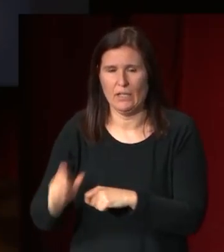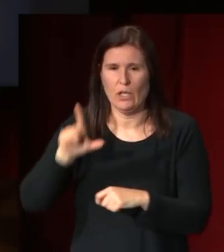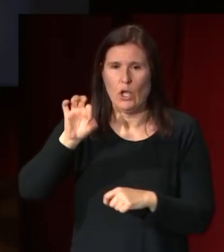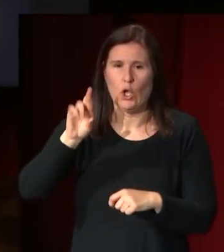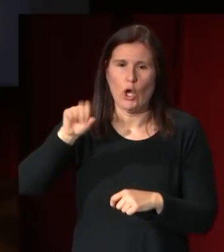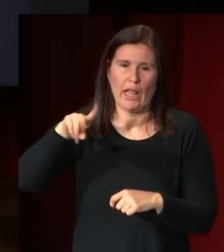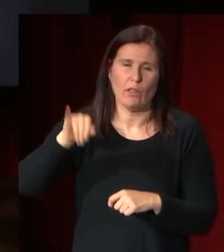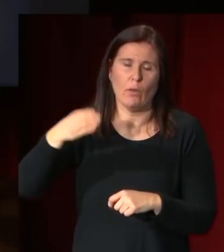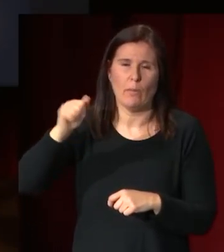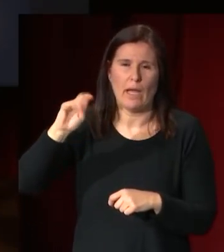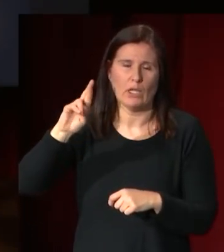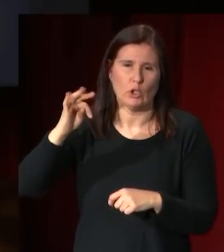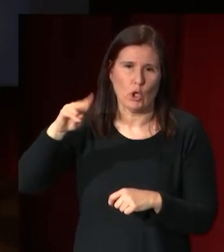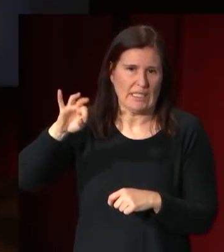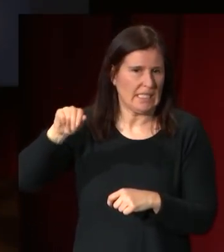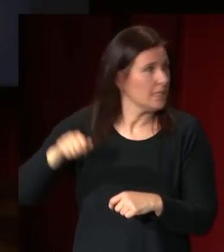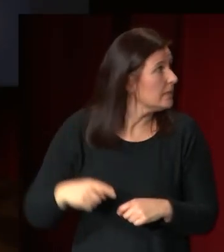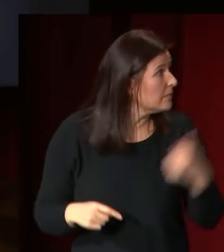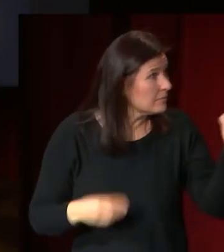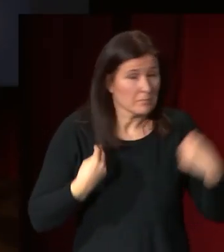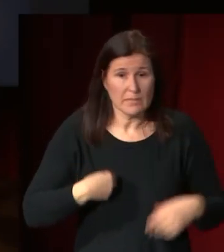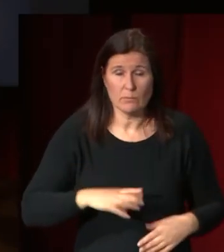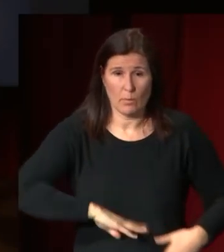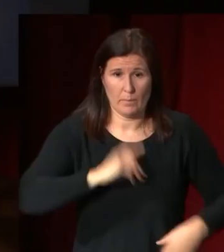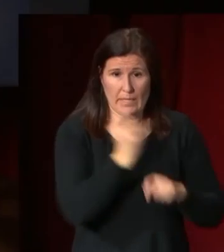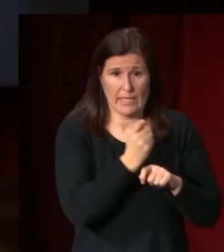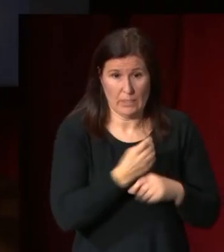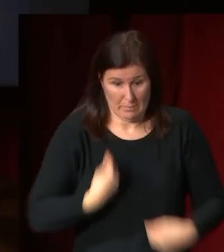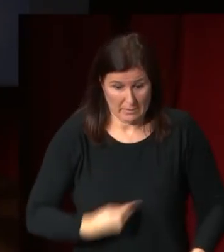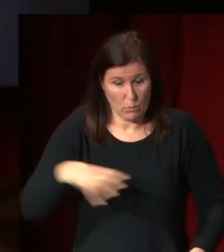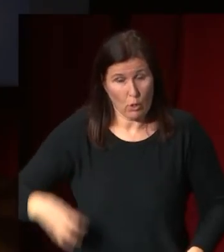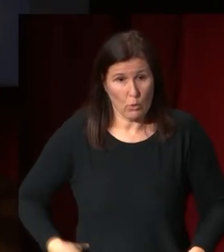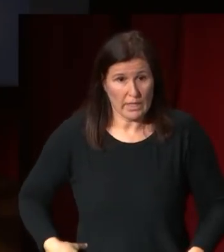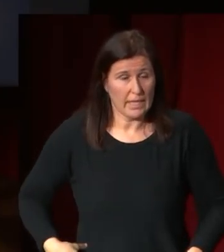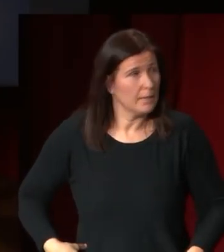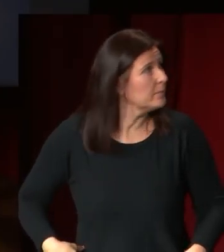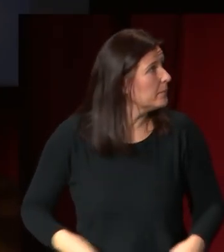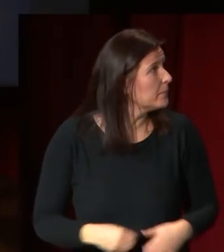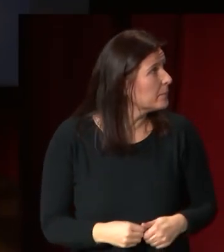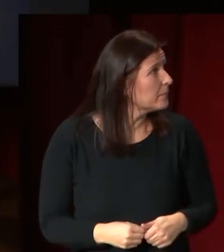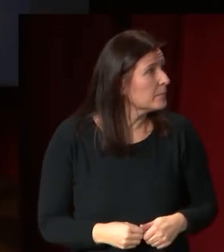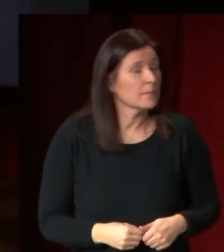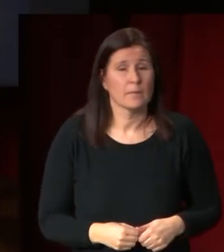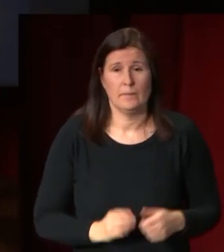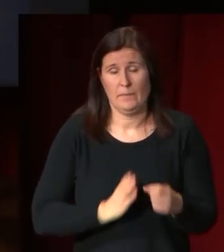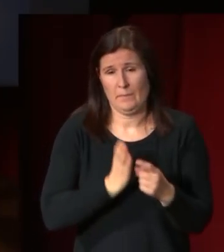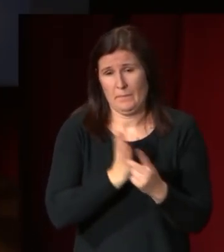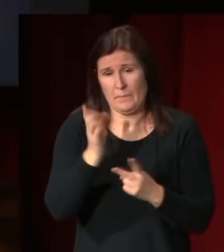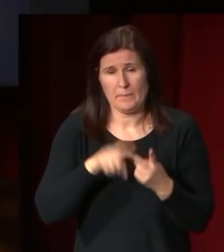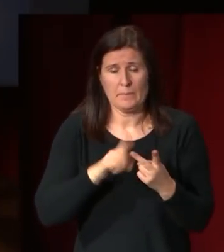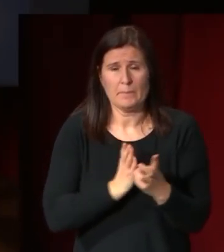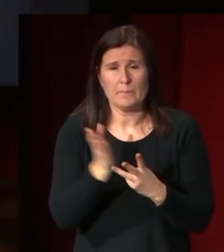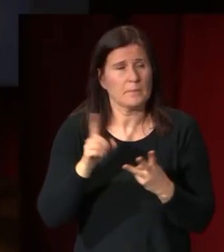bartolini por un lado este retrato del propio duque de carlos miguel por otro lado este